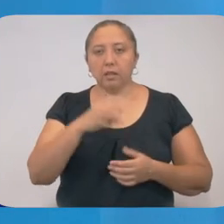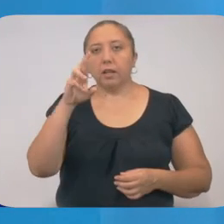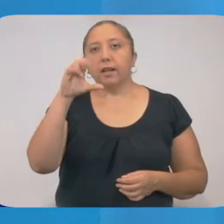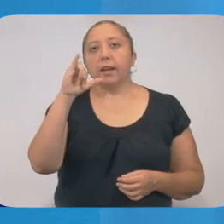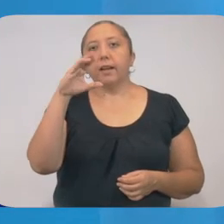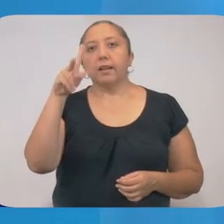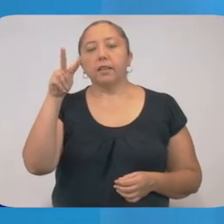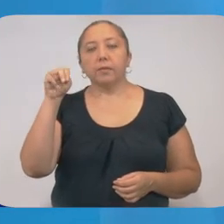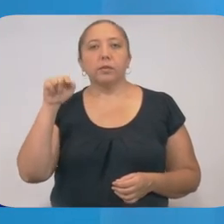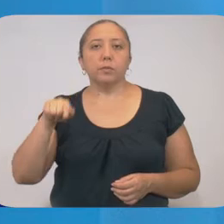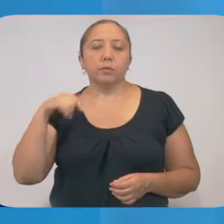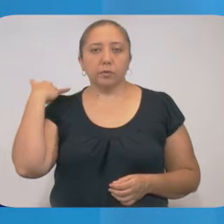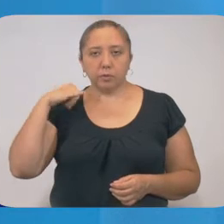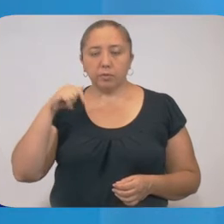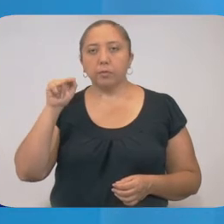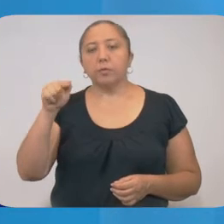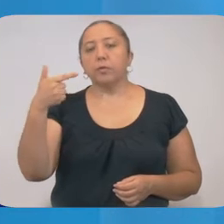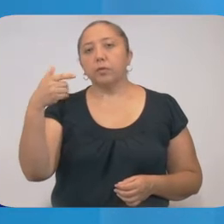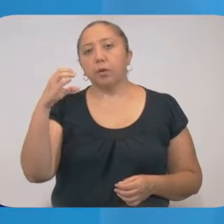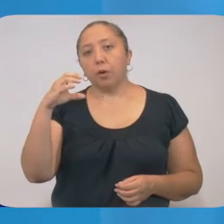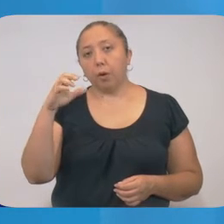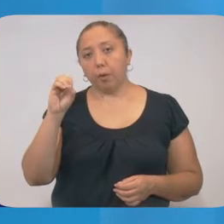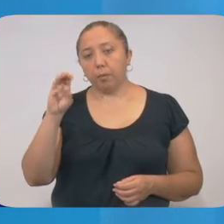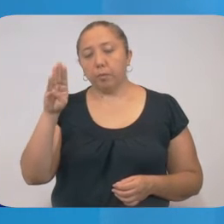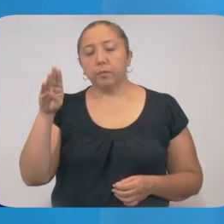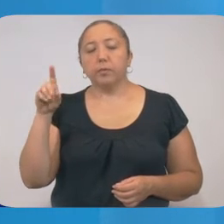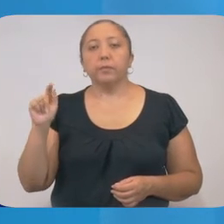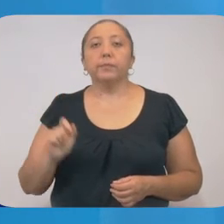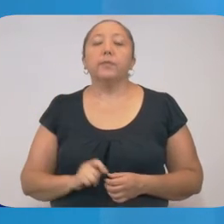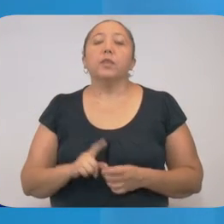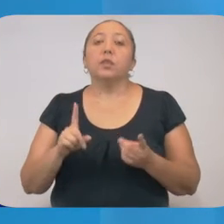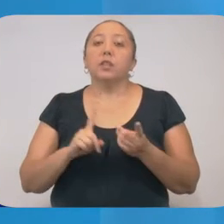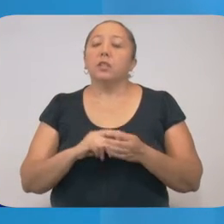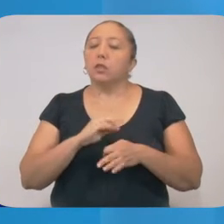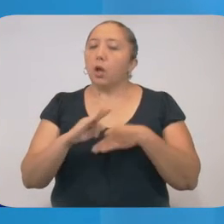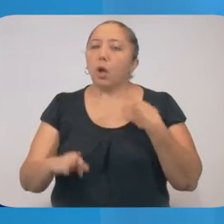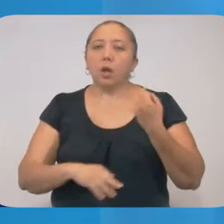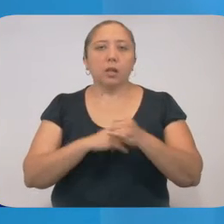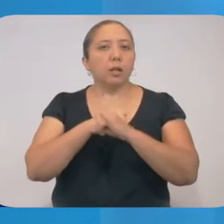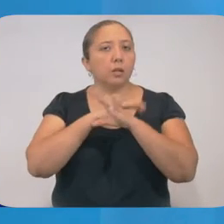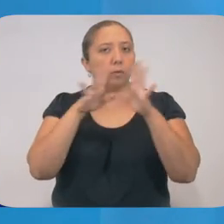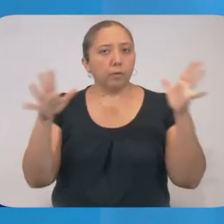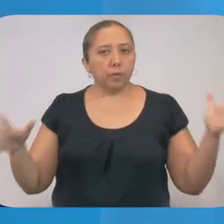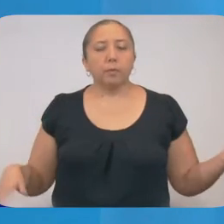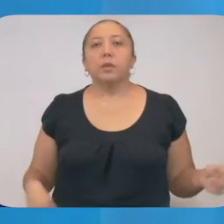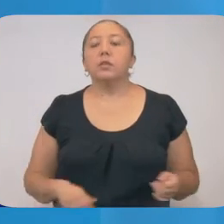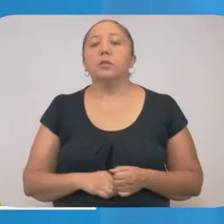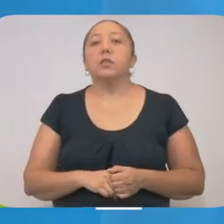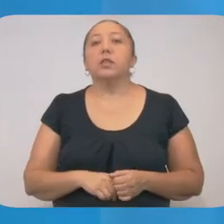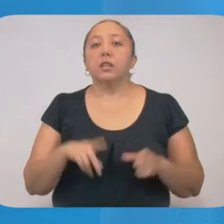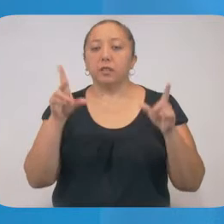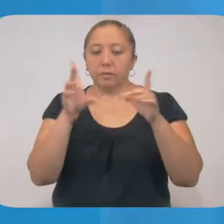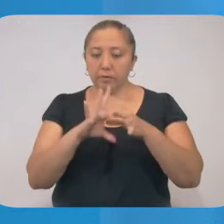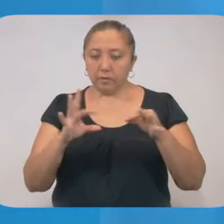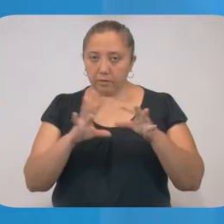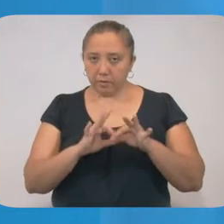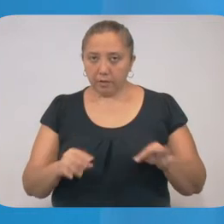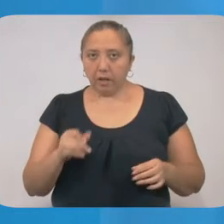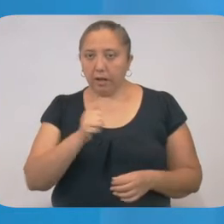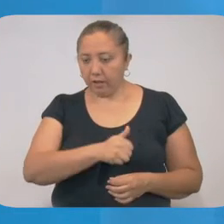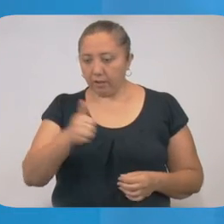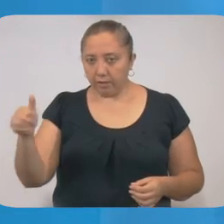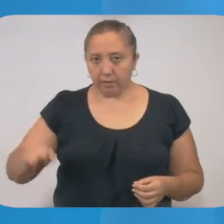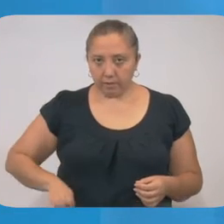reactivación.yucatán.gov.mx, donde se encuentran todos los protocolos sanitarios específicos a cada giro